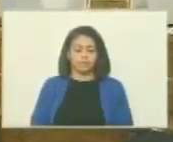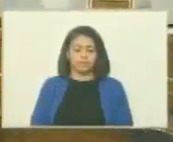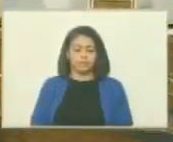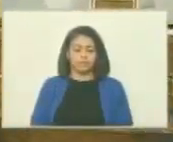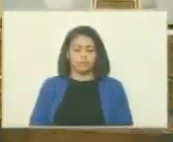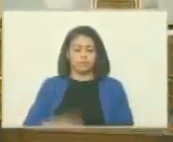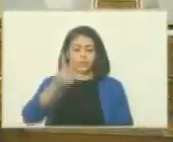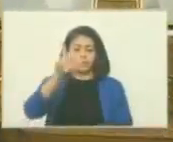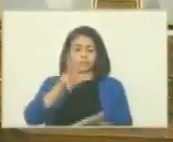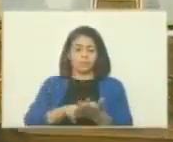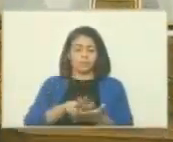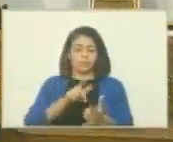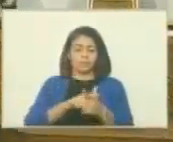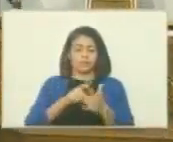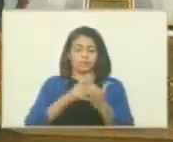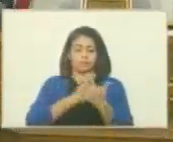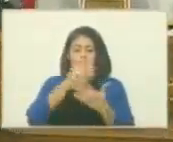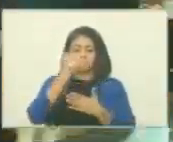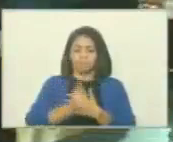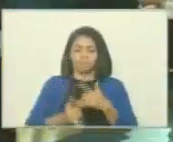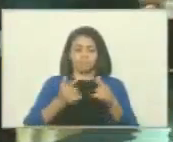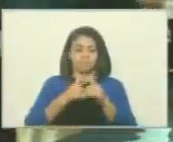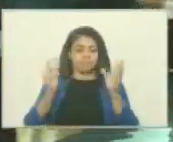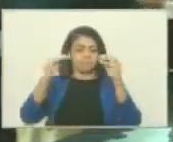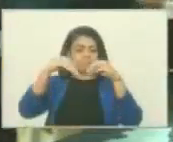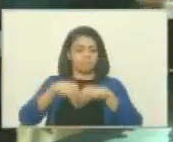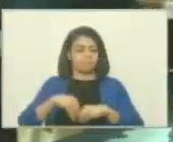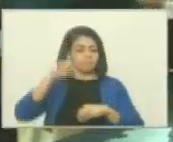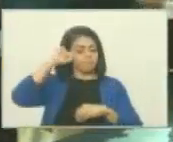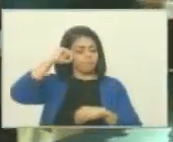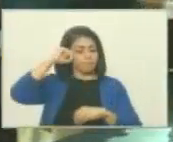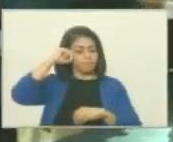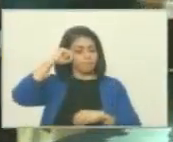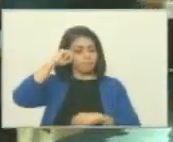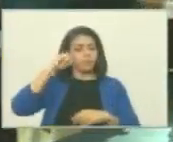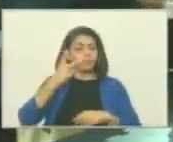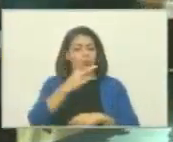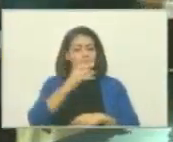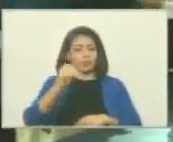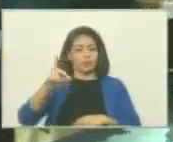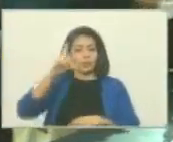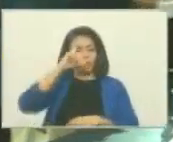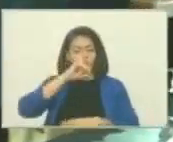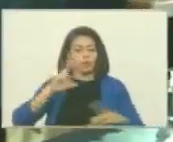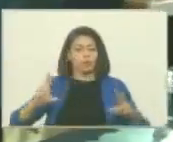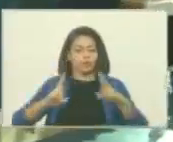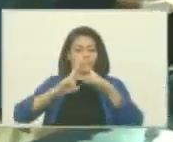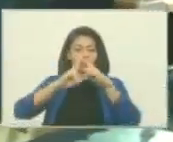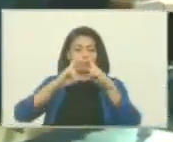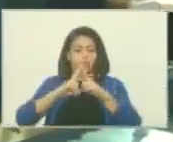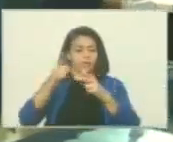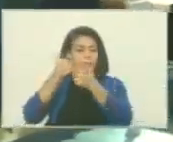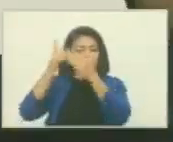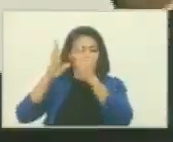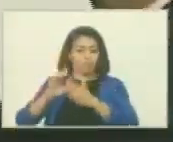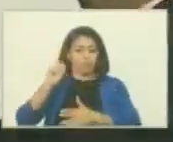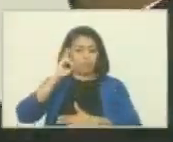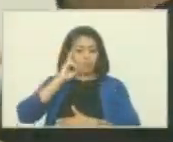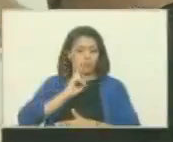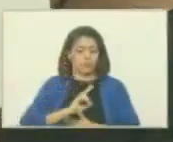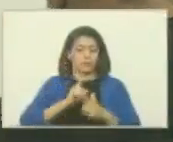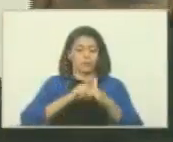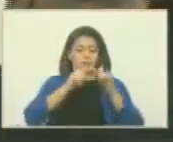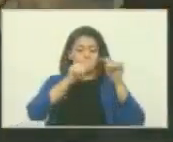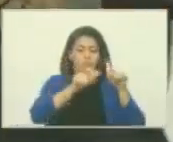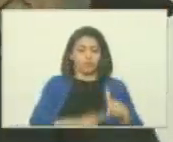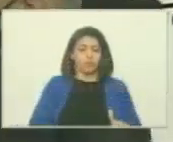aprobado el proyecto de acuerdo en conmemoración a los 200 años del encuentro del libertador Simón Bolívar